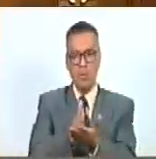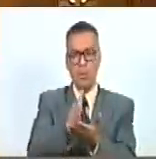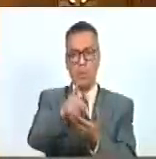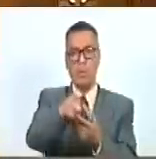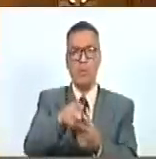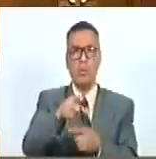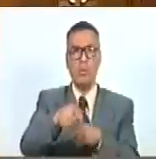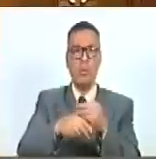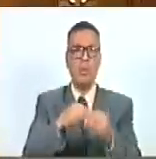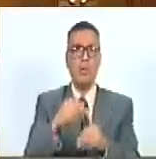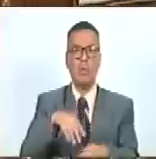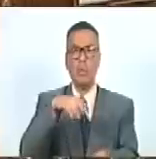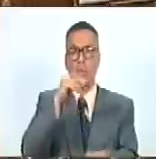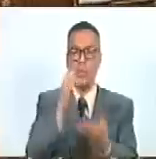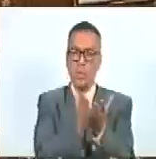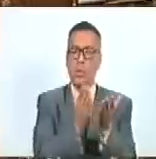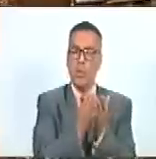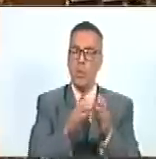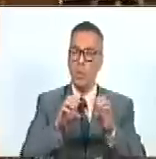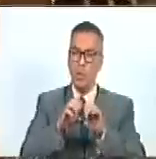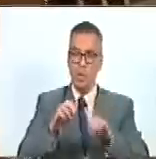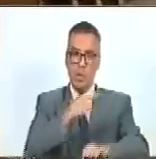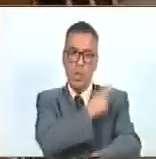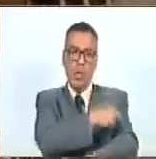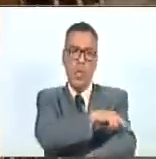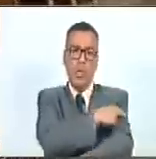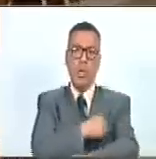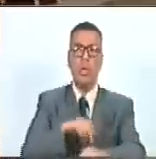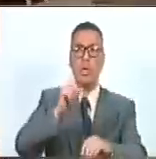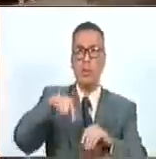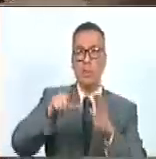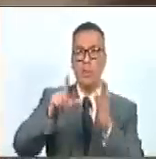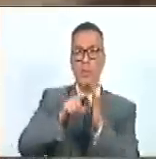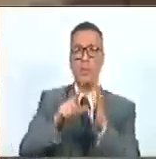dejaba escuelas, hospitales y liceos.